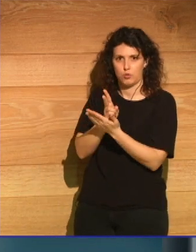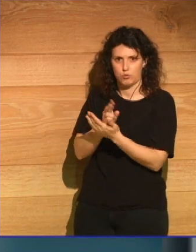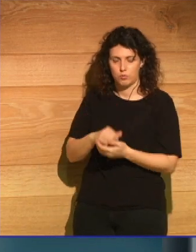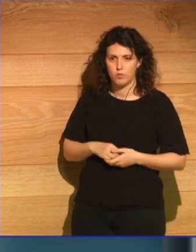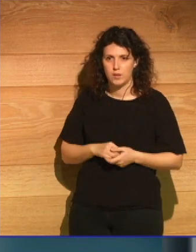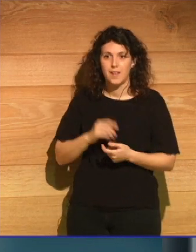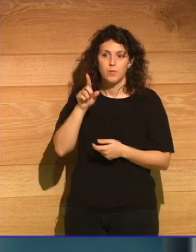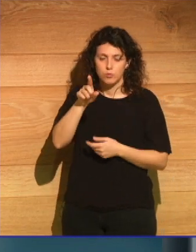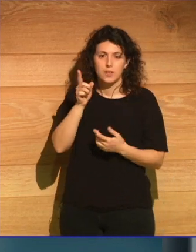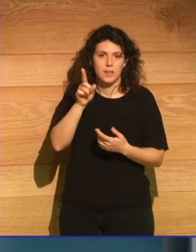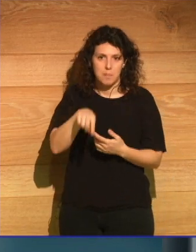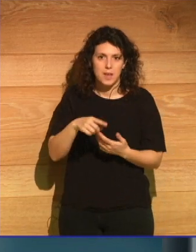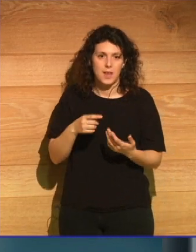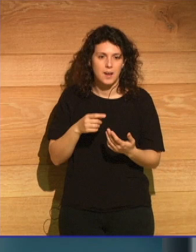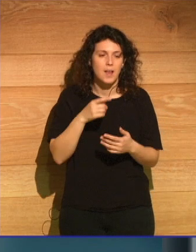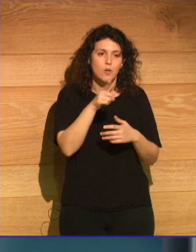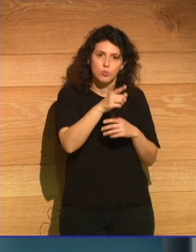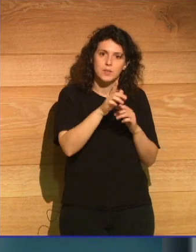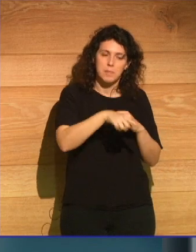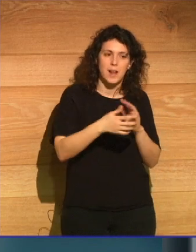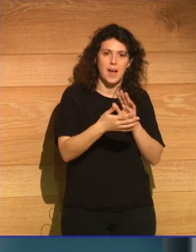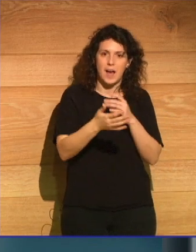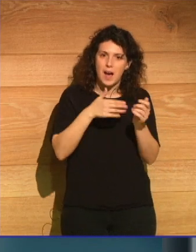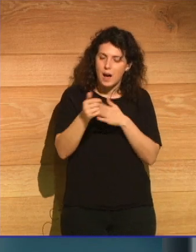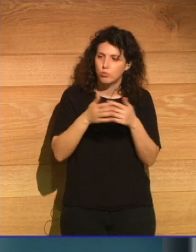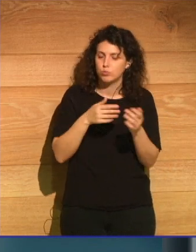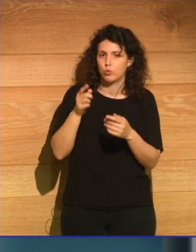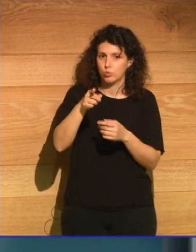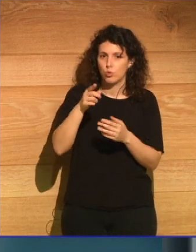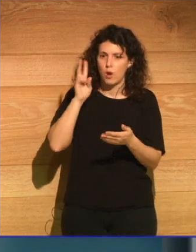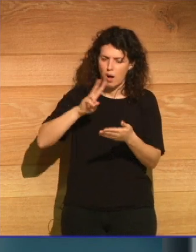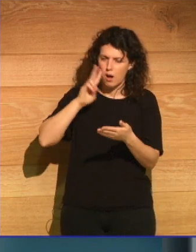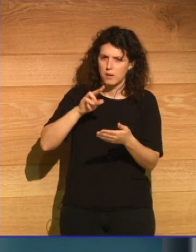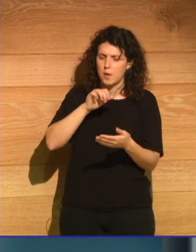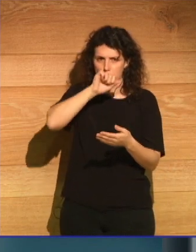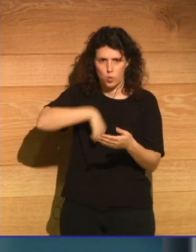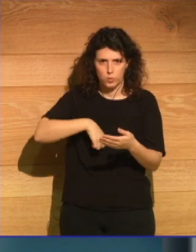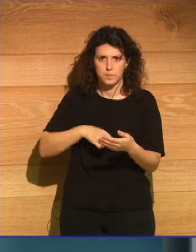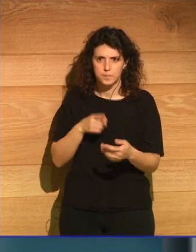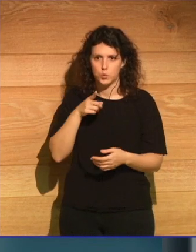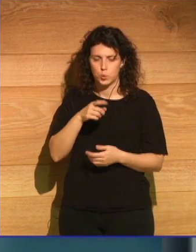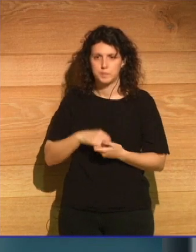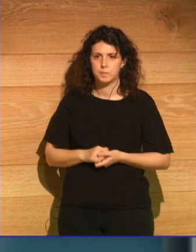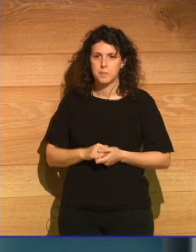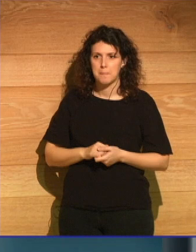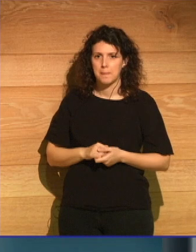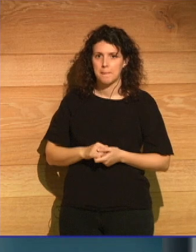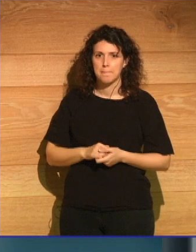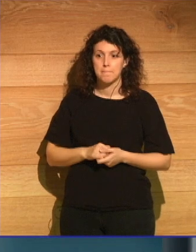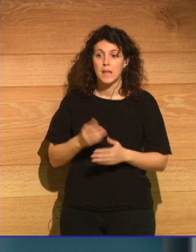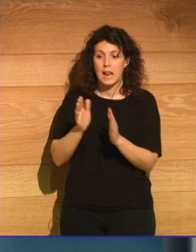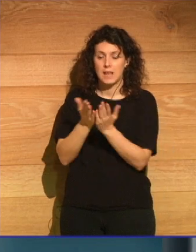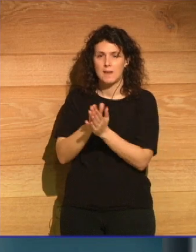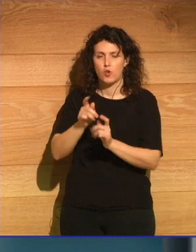por supuesto, también un, además de autor, eres un lector apasionado y en el libro da la